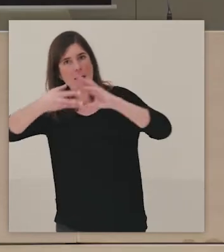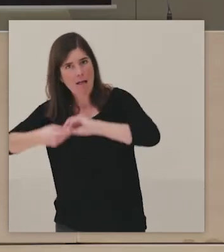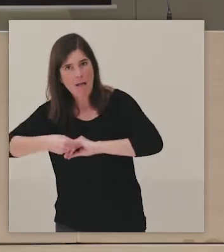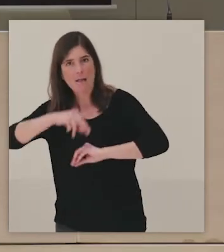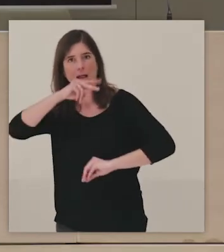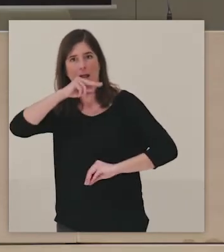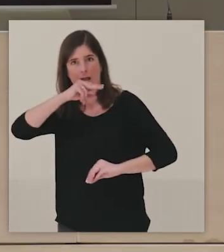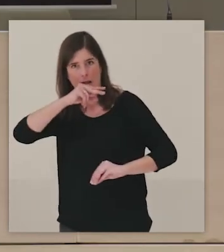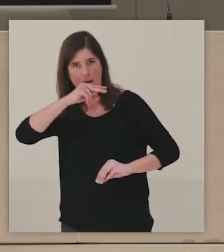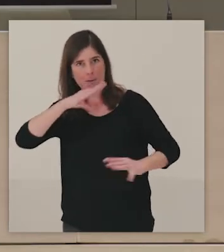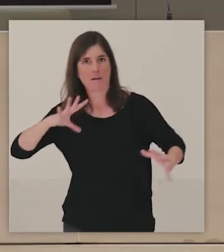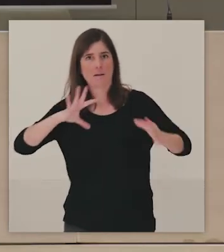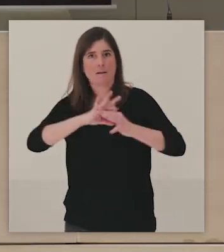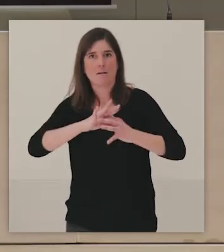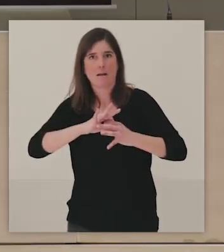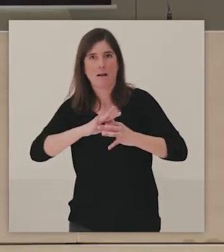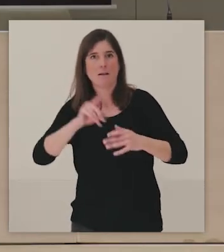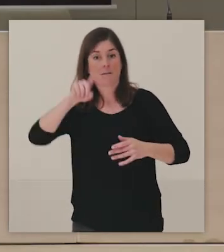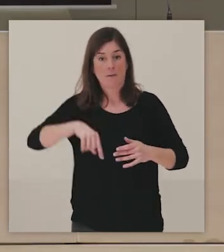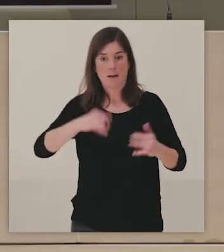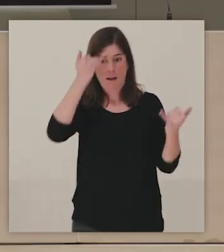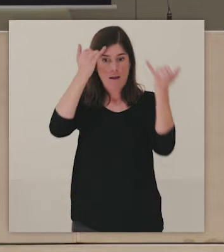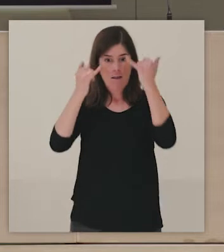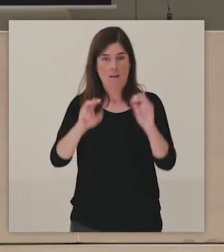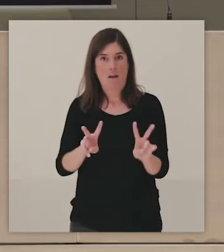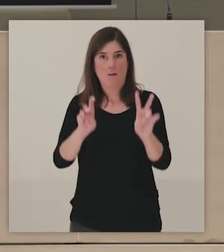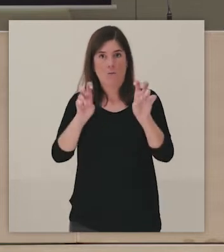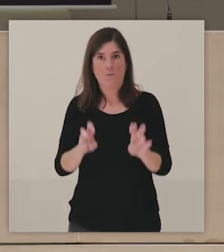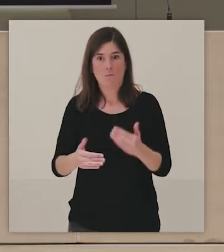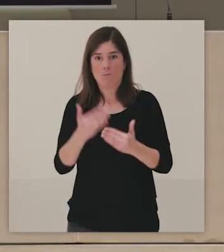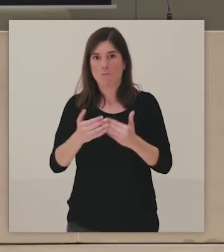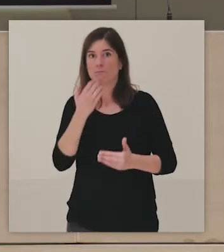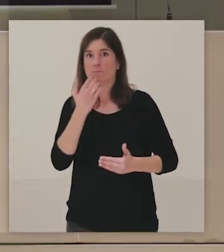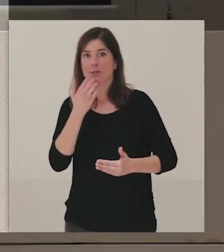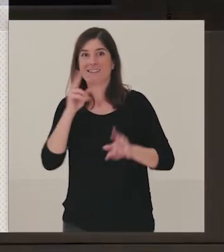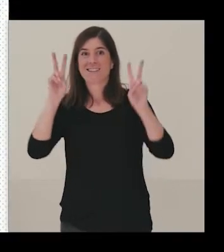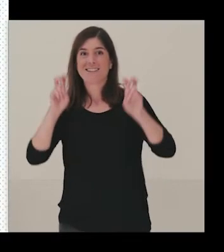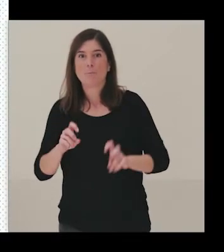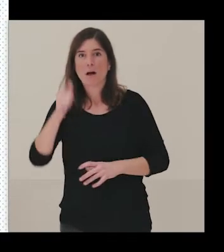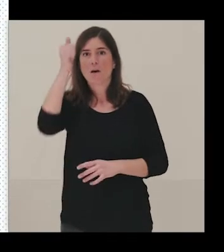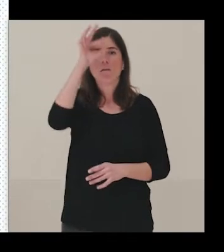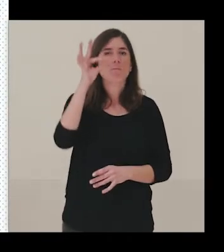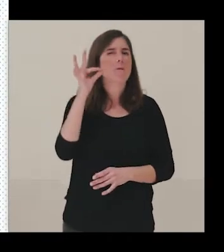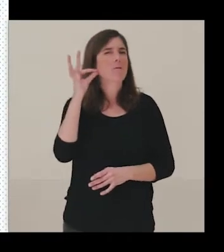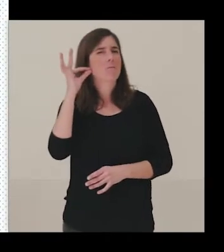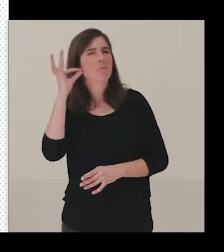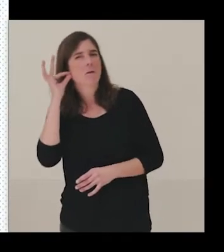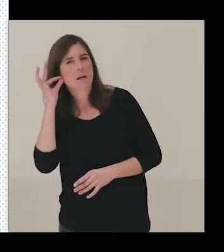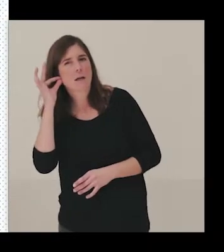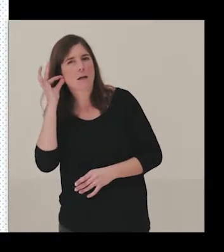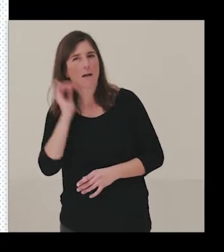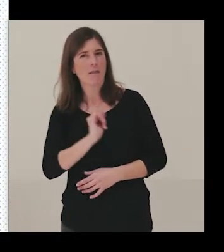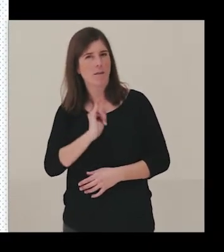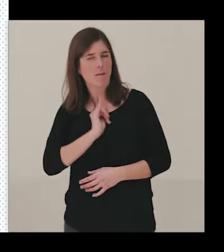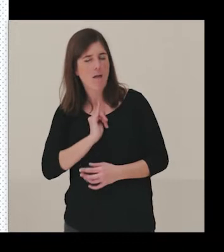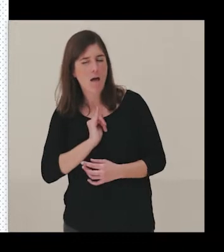otras ideas. Aquí habéis visto la cuestión de género, por ejemplo, la diversidad de género. Es uno de